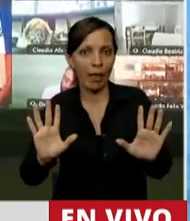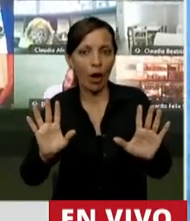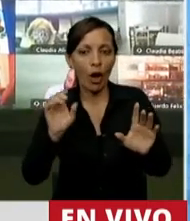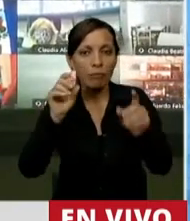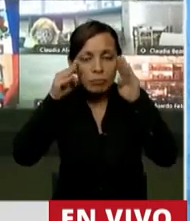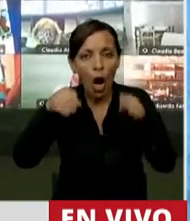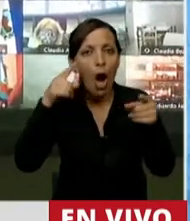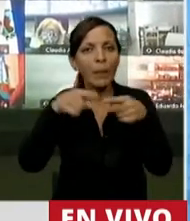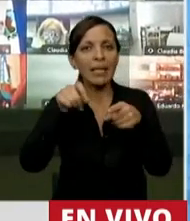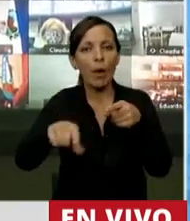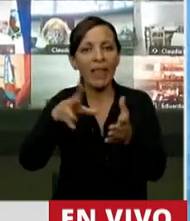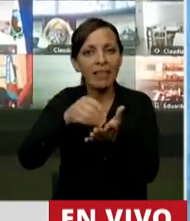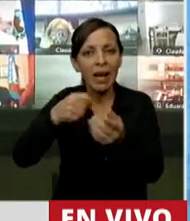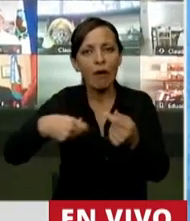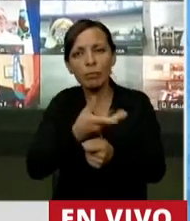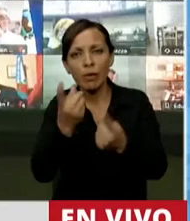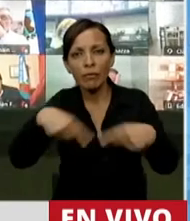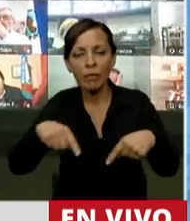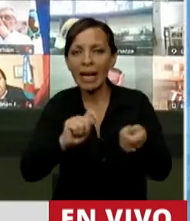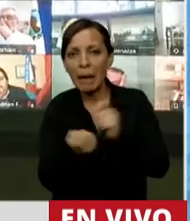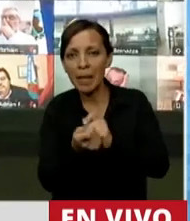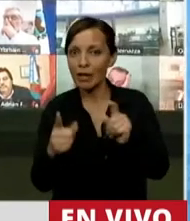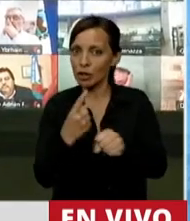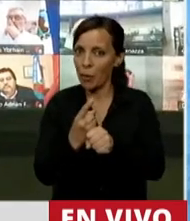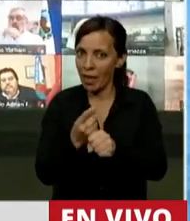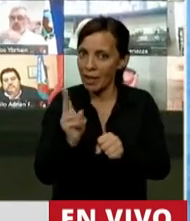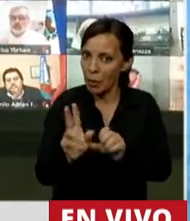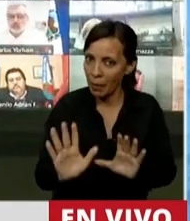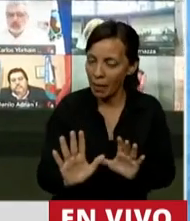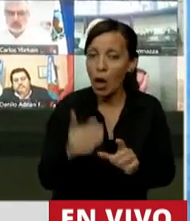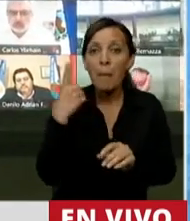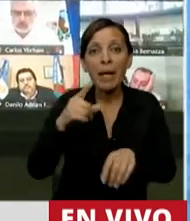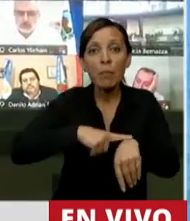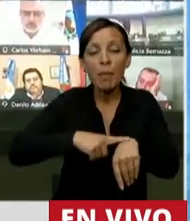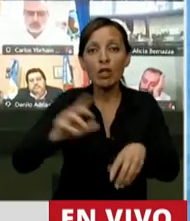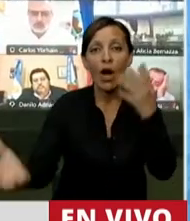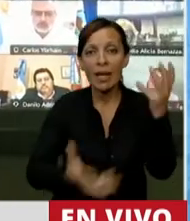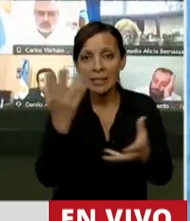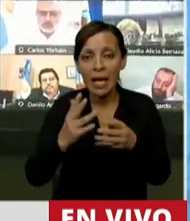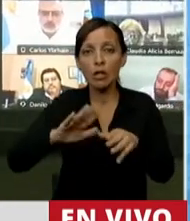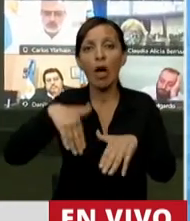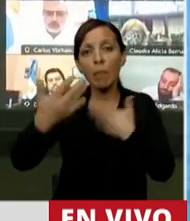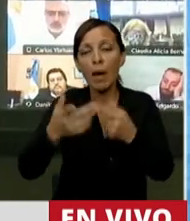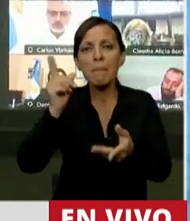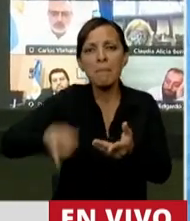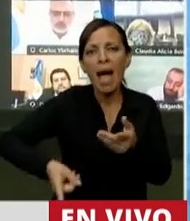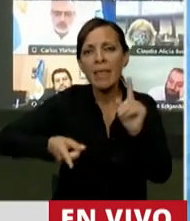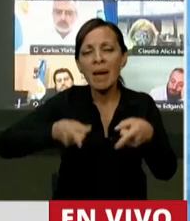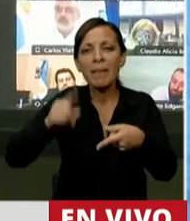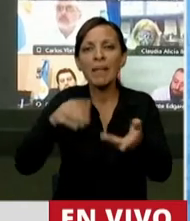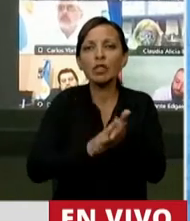esa tierra. Pero ¿sabe qué, señor Presidente? Cuando se desarrollan los incendios y cuando se desarrollan posteriormente los nuevos ordenamientos